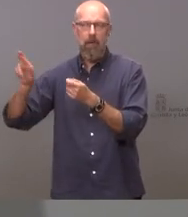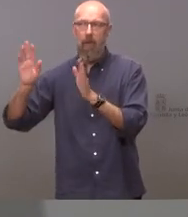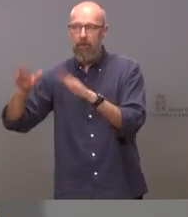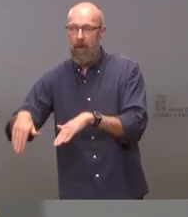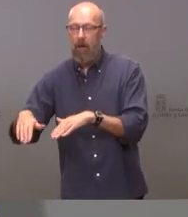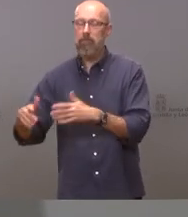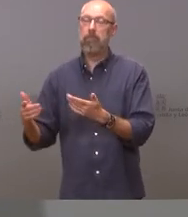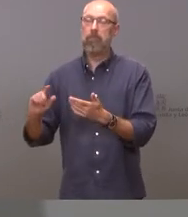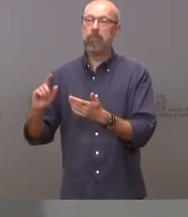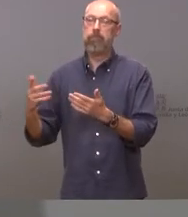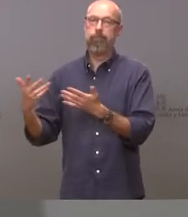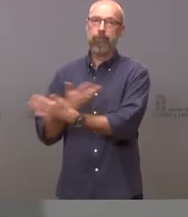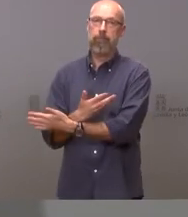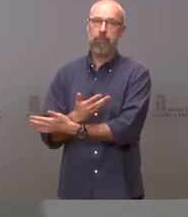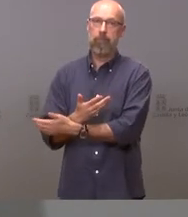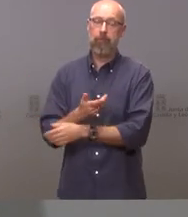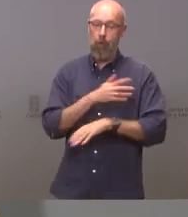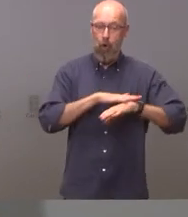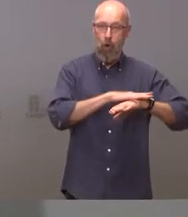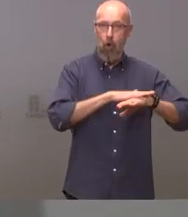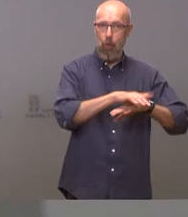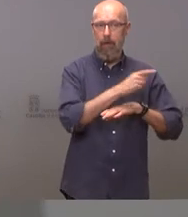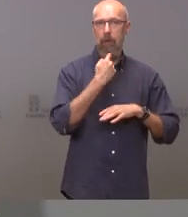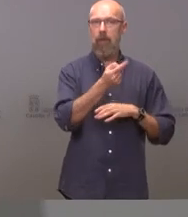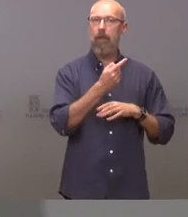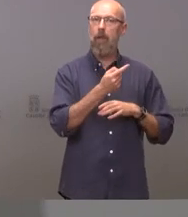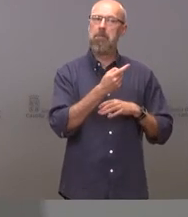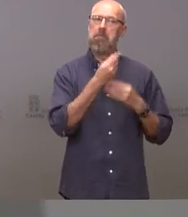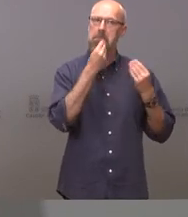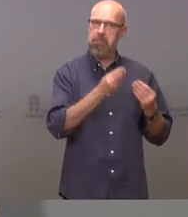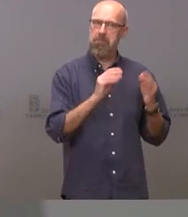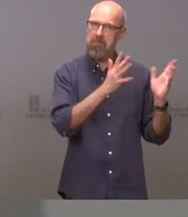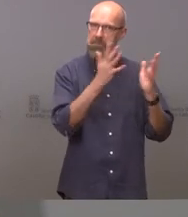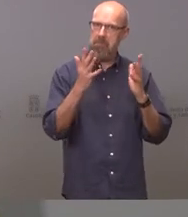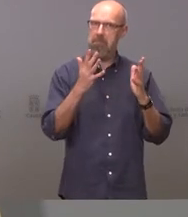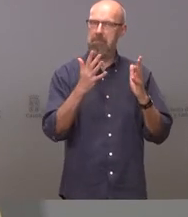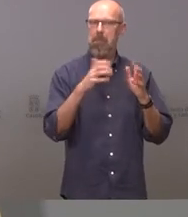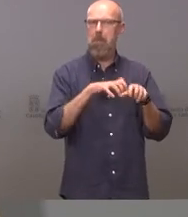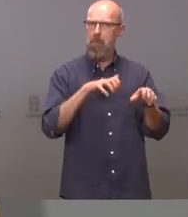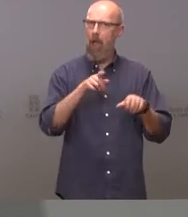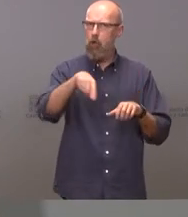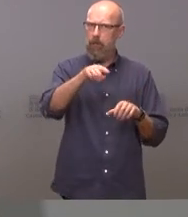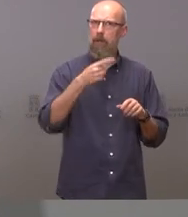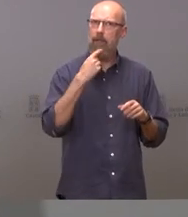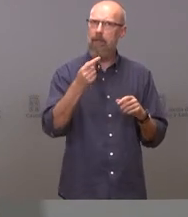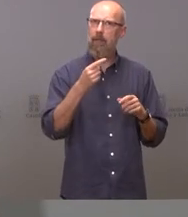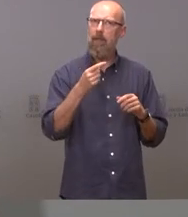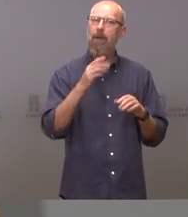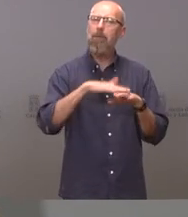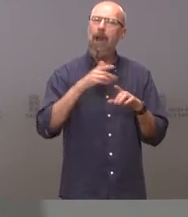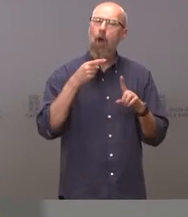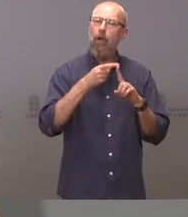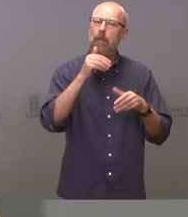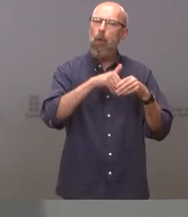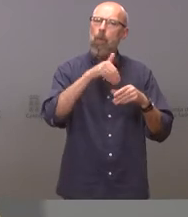hombre que este gobierno haya conseguido una aprobación mayoritaria una aprobación mayoritaria en todas las intenciones de voto una